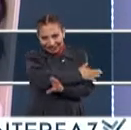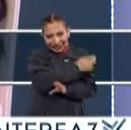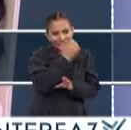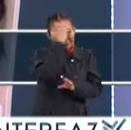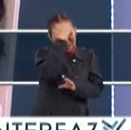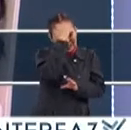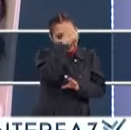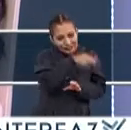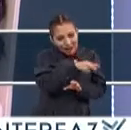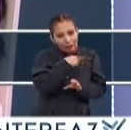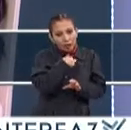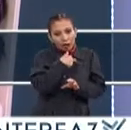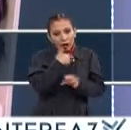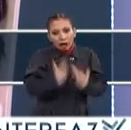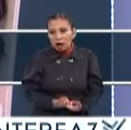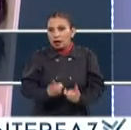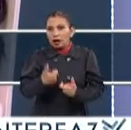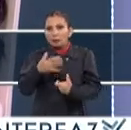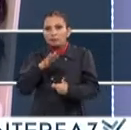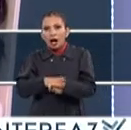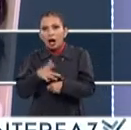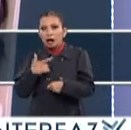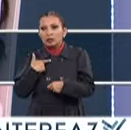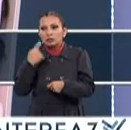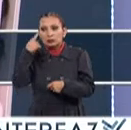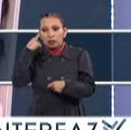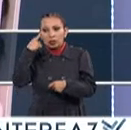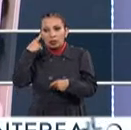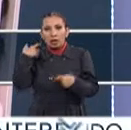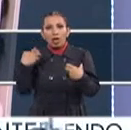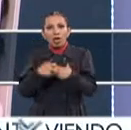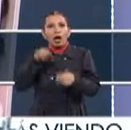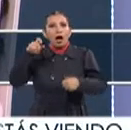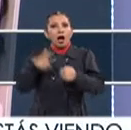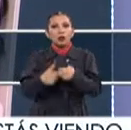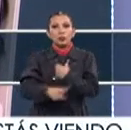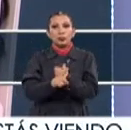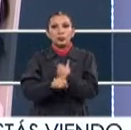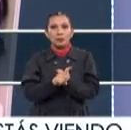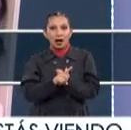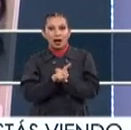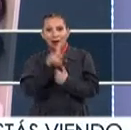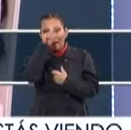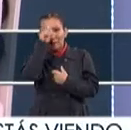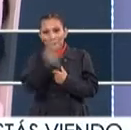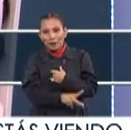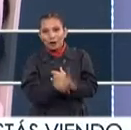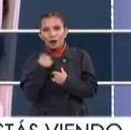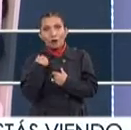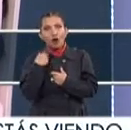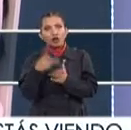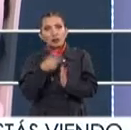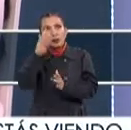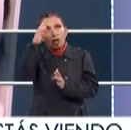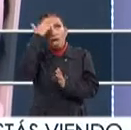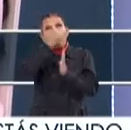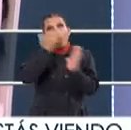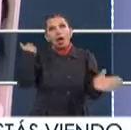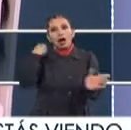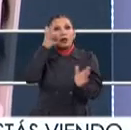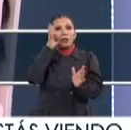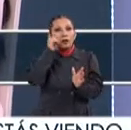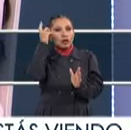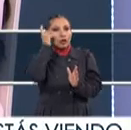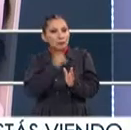Somos más reactivas, tenemos mayor propensión a padecer algunos de estos síntomas De reexperimentación, de insomnio,